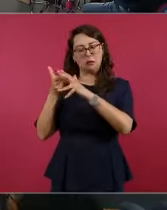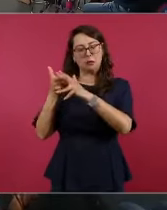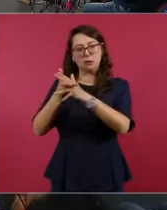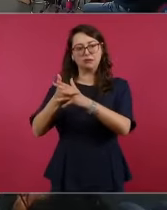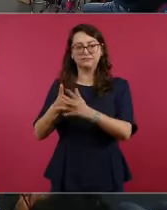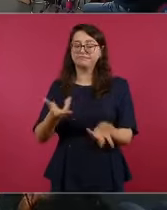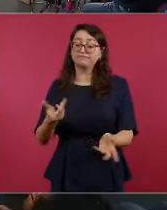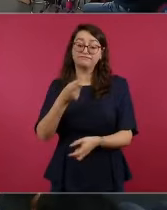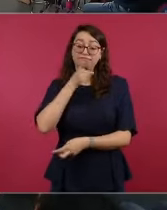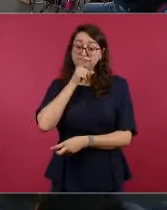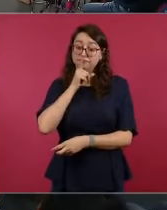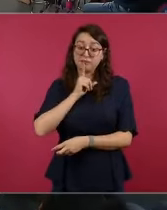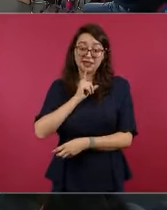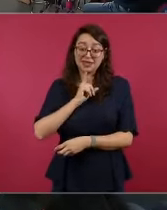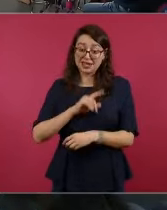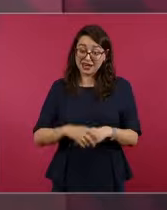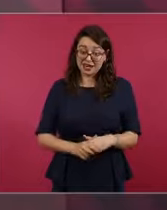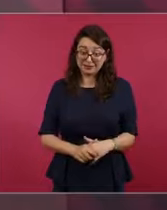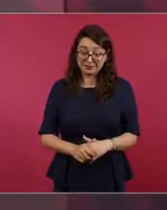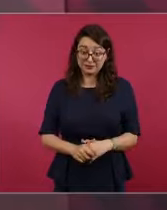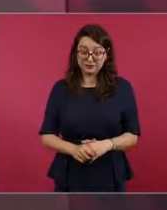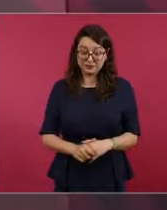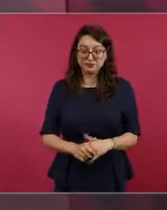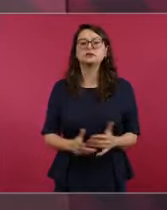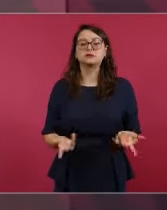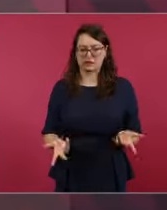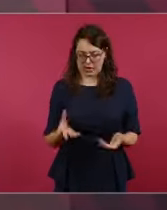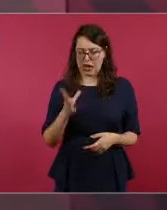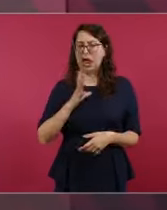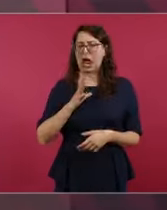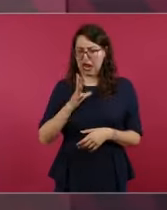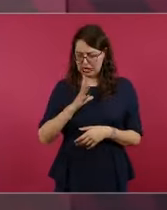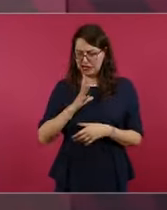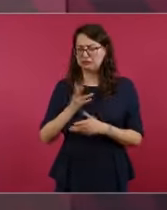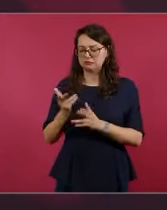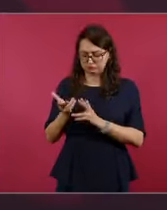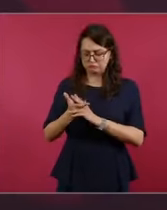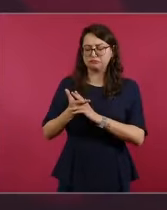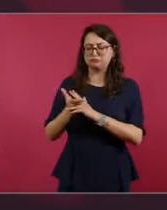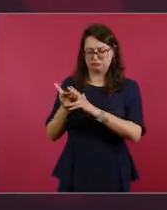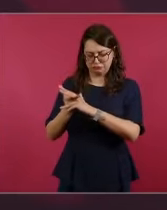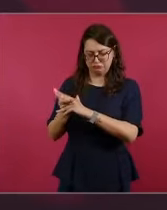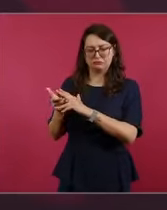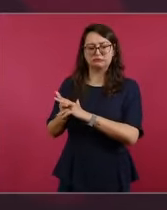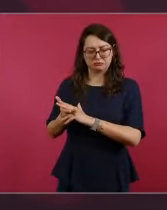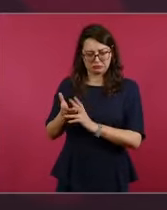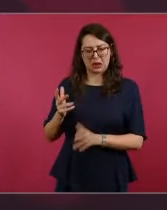No estoy diciendo que no hayan asesinatos de periodistas,